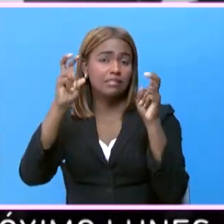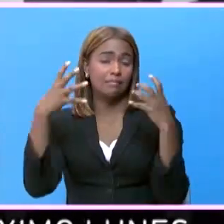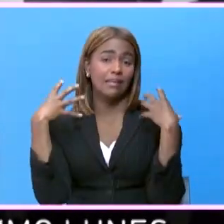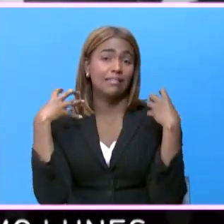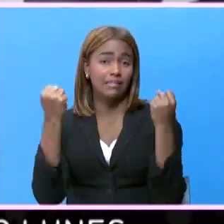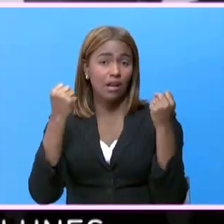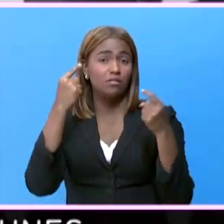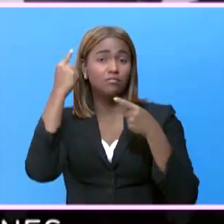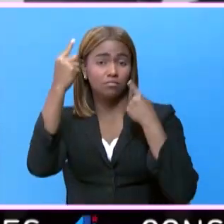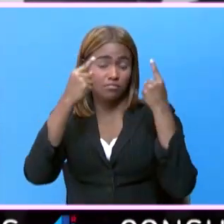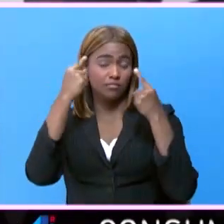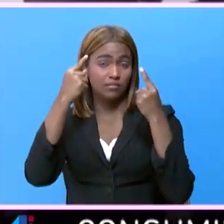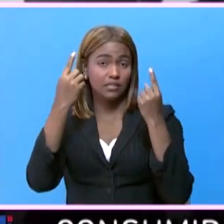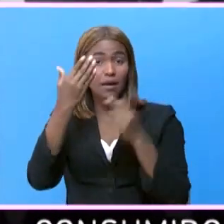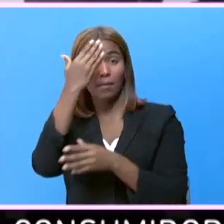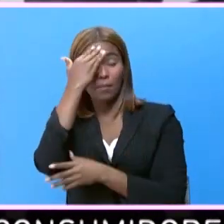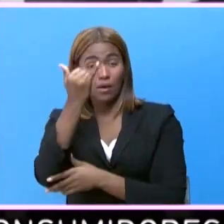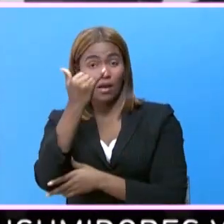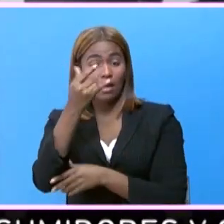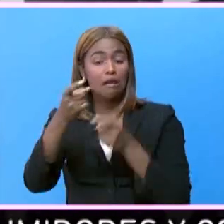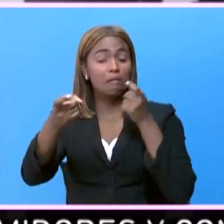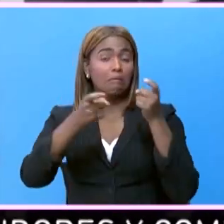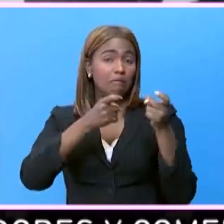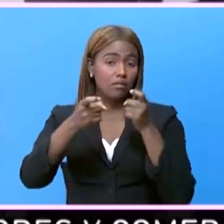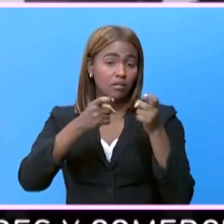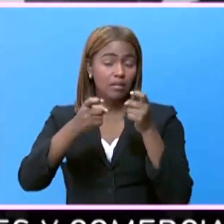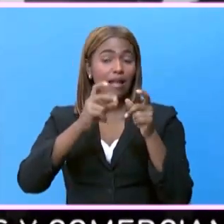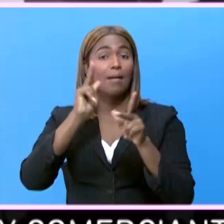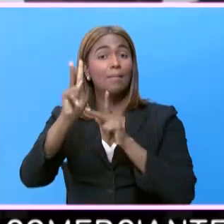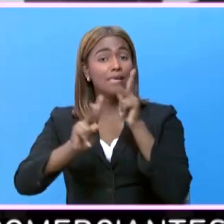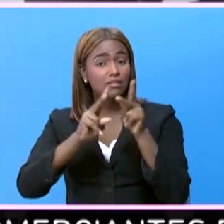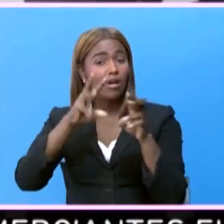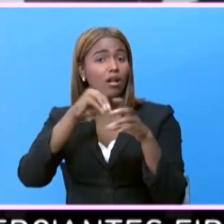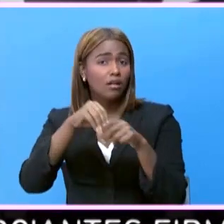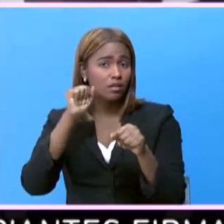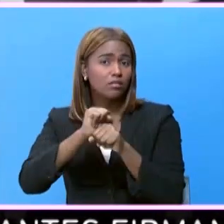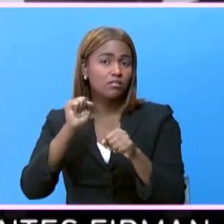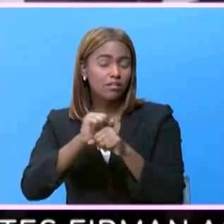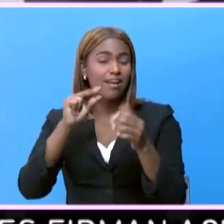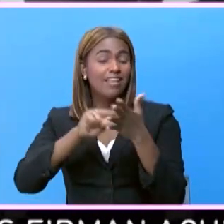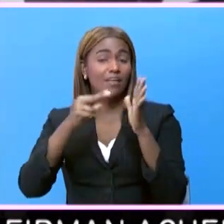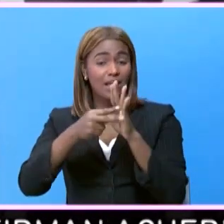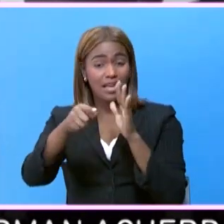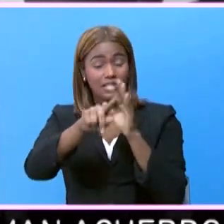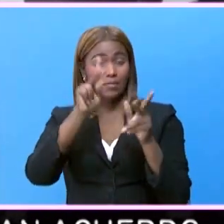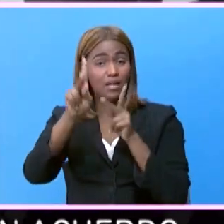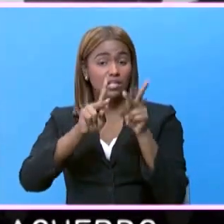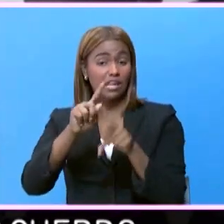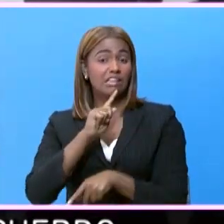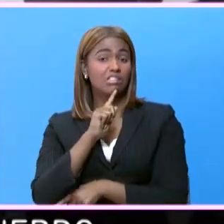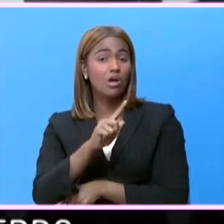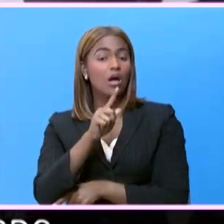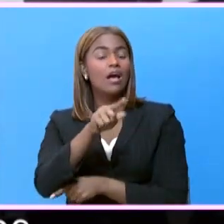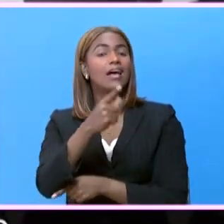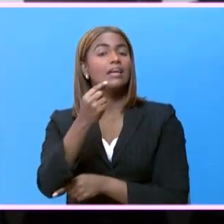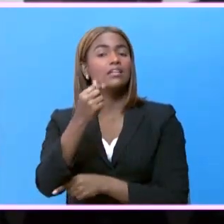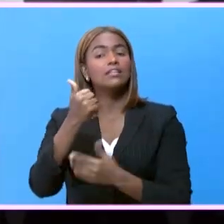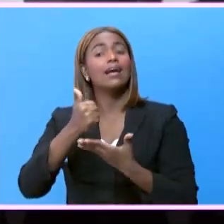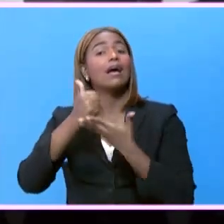salud mental, porque manejan personas. Entonces, las personas son las que le